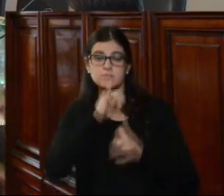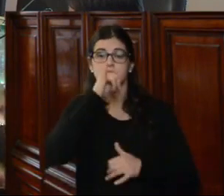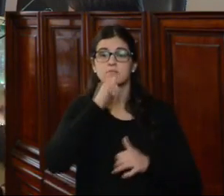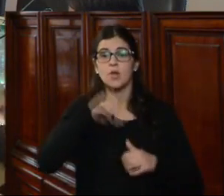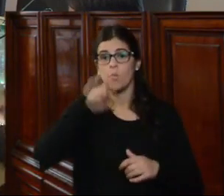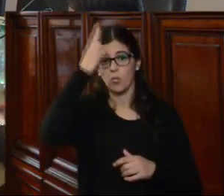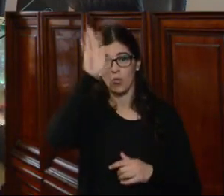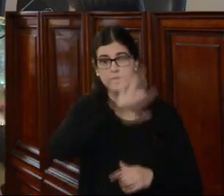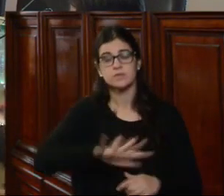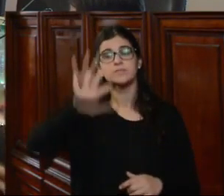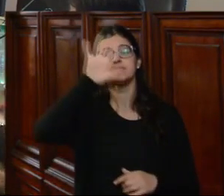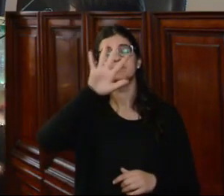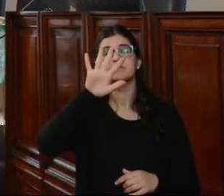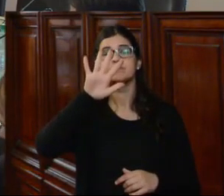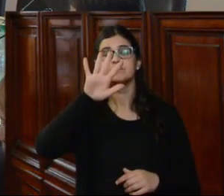para el Uruguay.